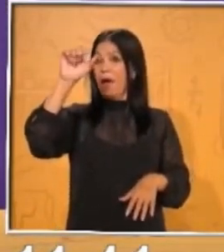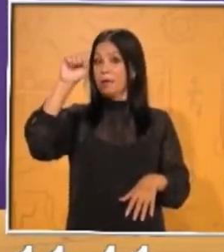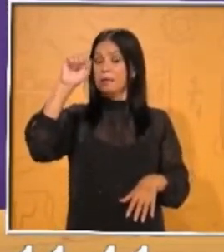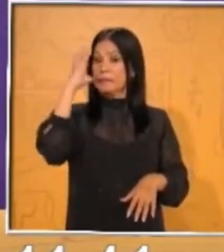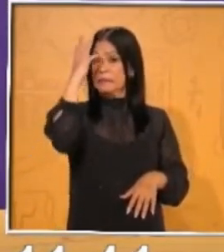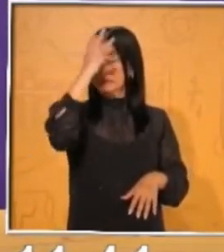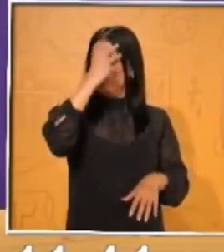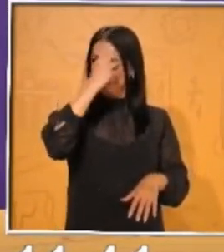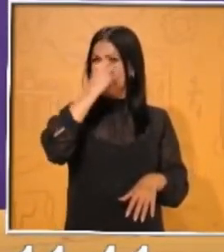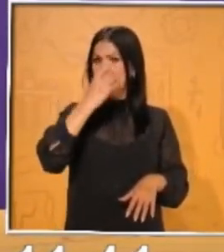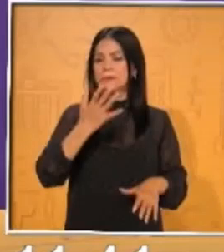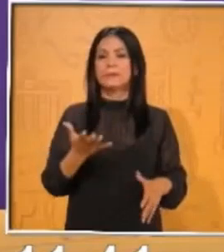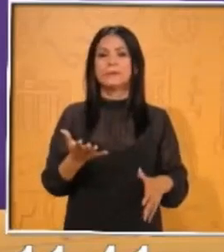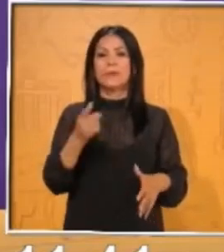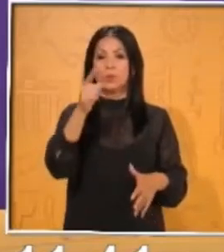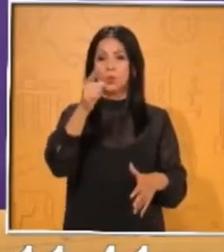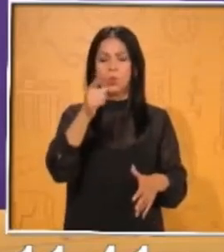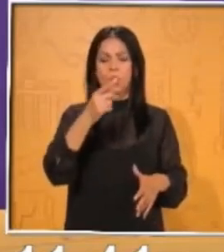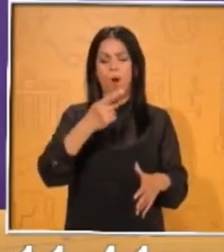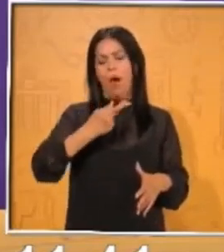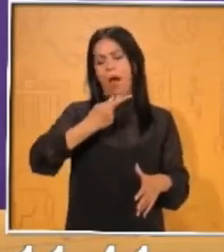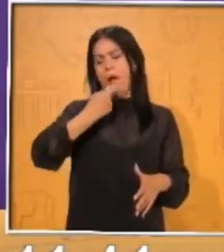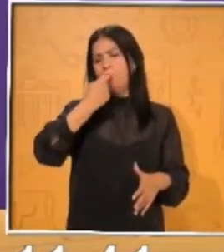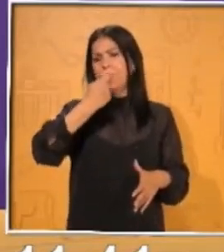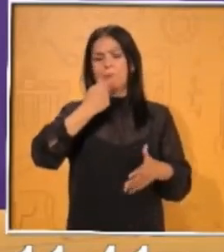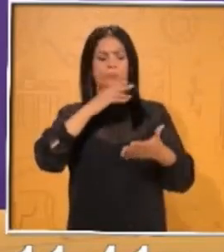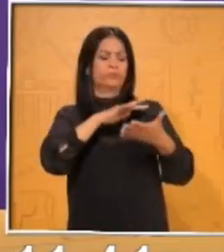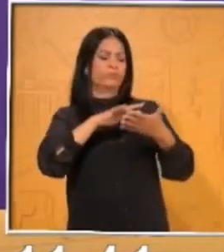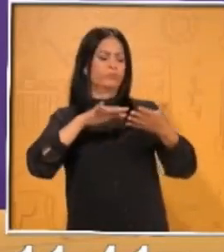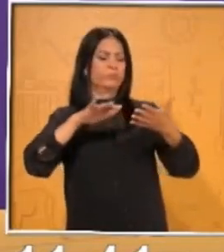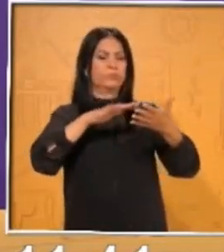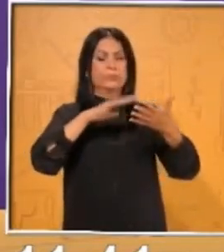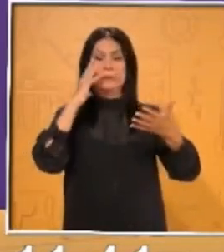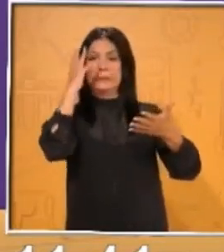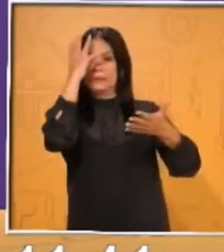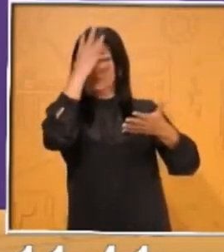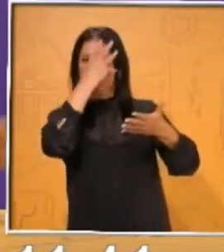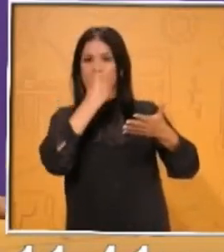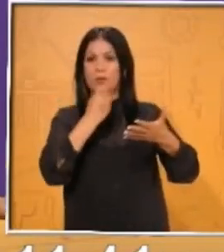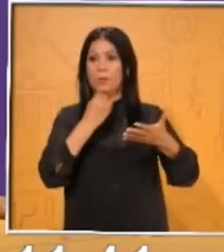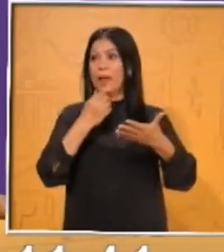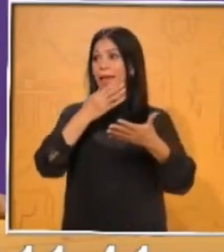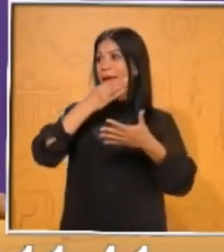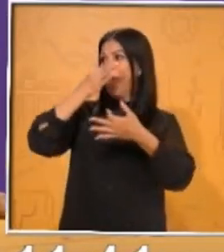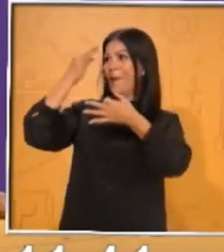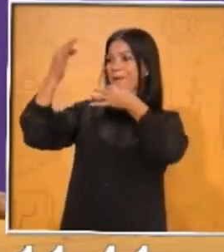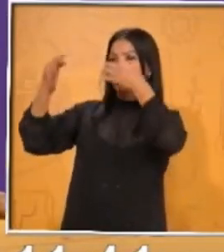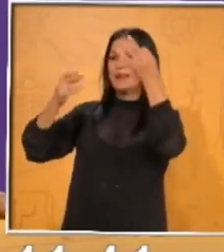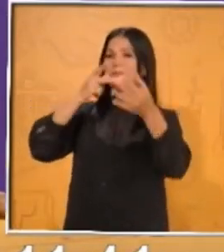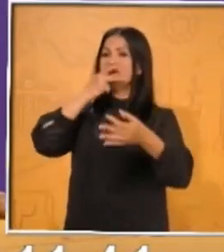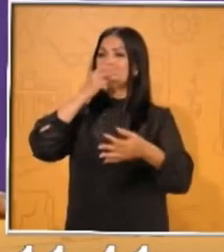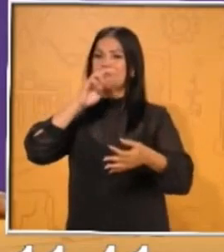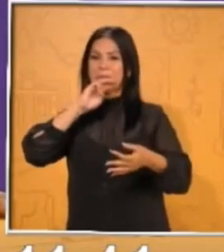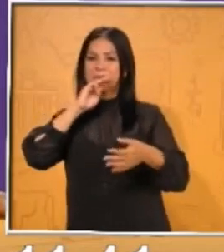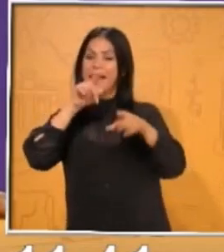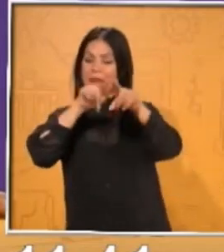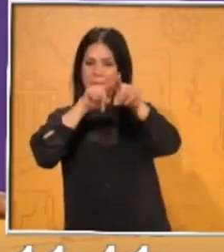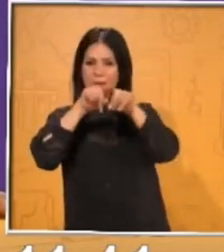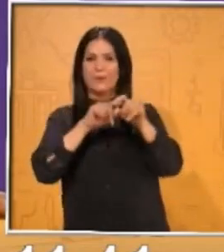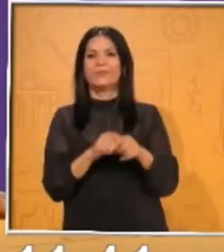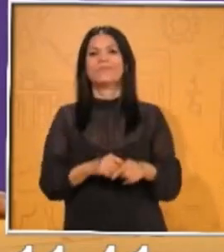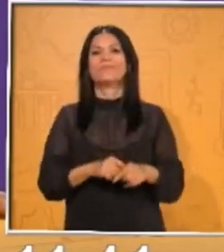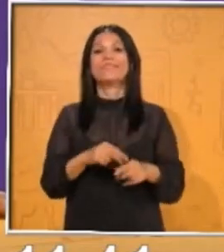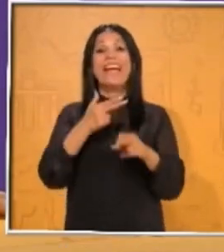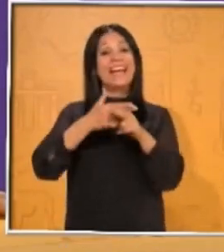das un diferente volumen, también hazlo tú para que lo empieces a practicar. Nos vemos el día de mañana con la clase de español. Te agradezco mucho.